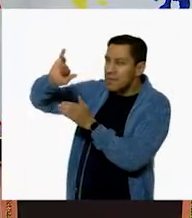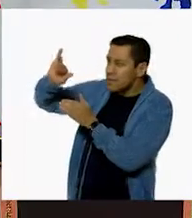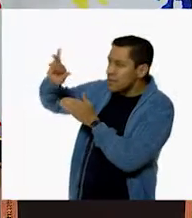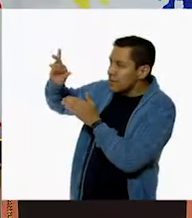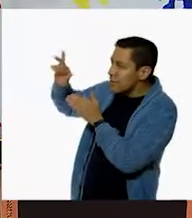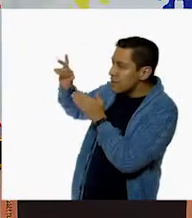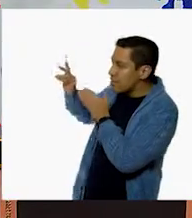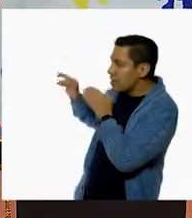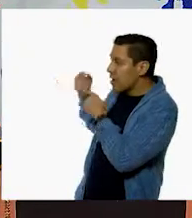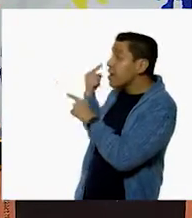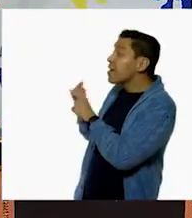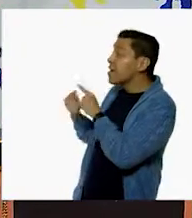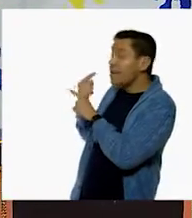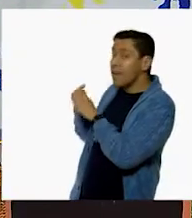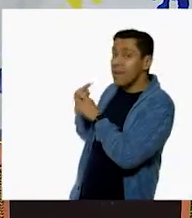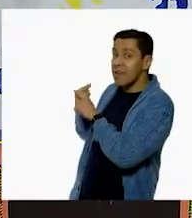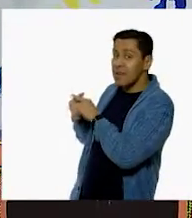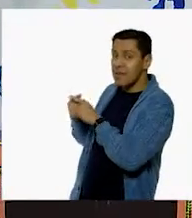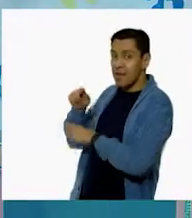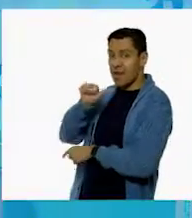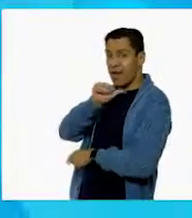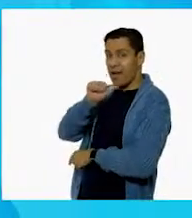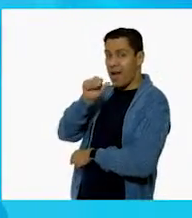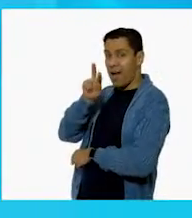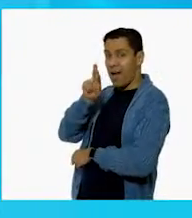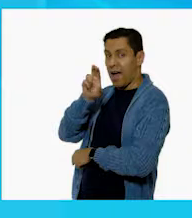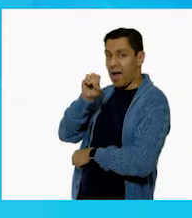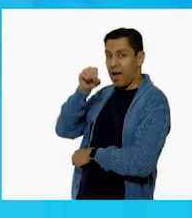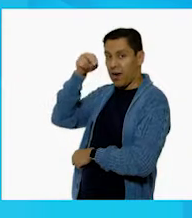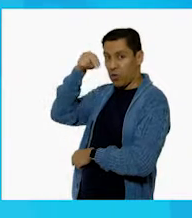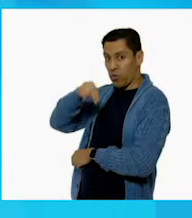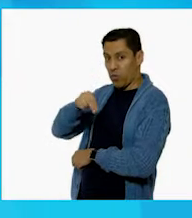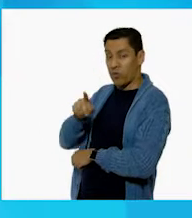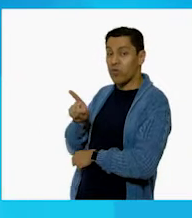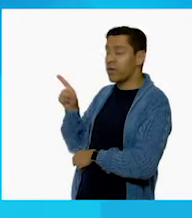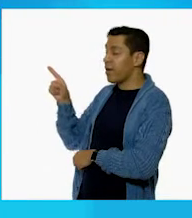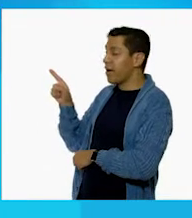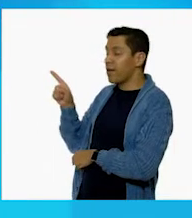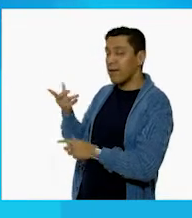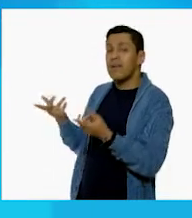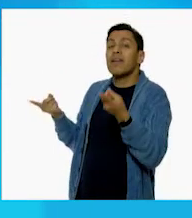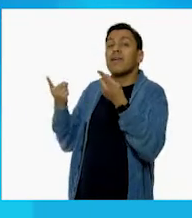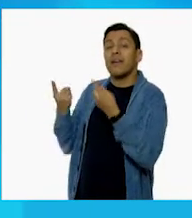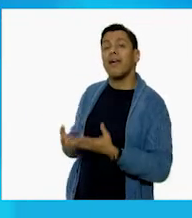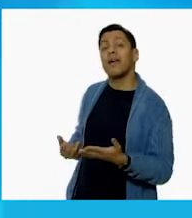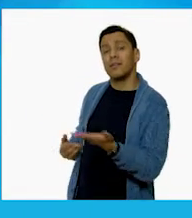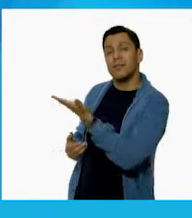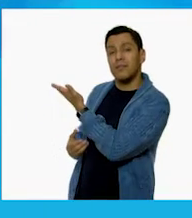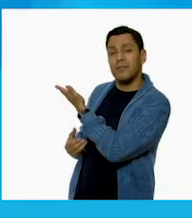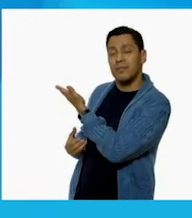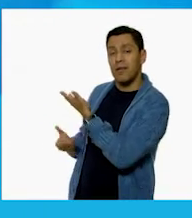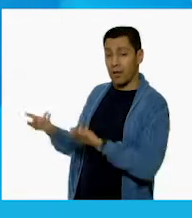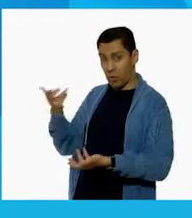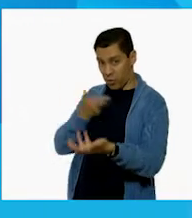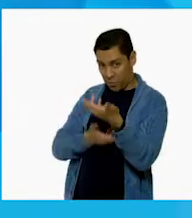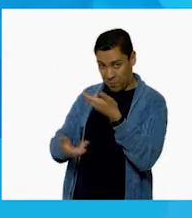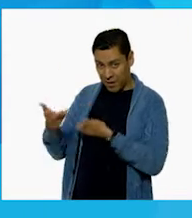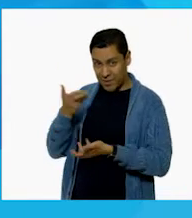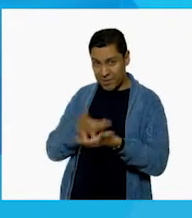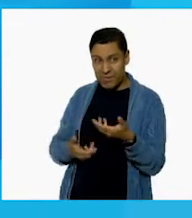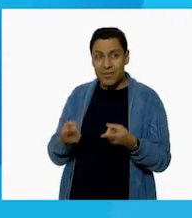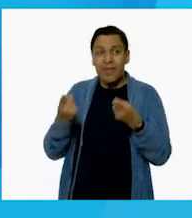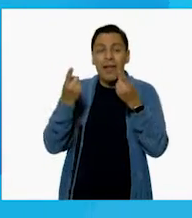¿Quién es? Es Aarón. A ver, ¿quién es? Miguel Aarón. ¿Y qué creen? ¿Qué? ¿Qué? Nos comparte